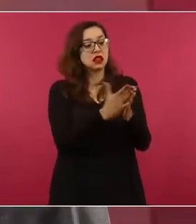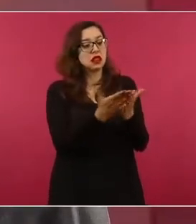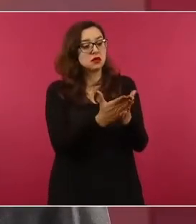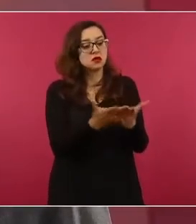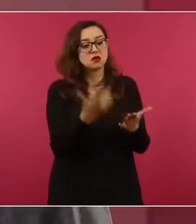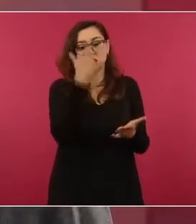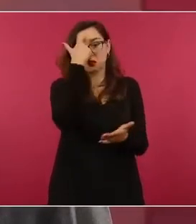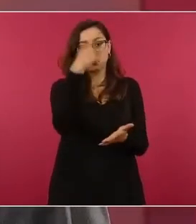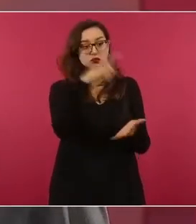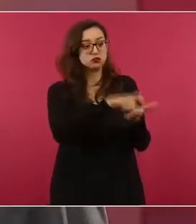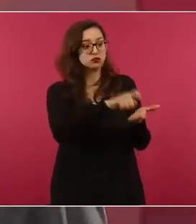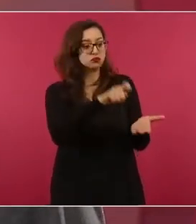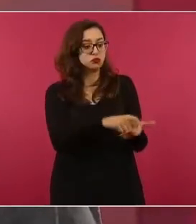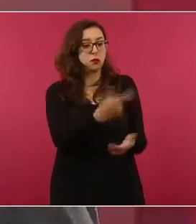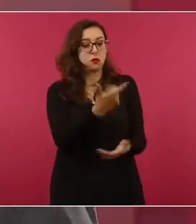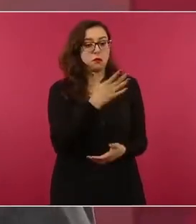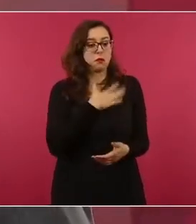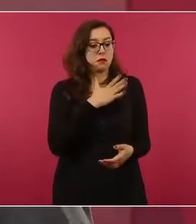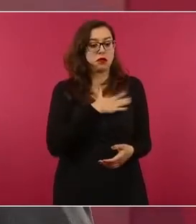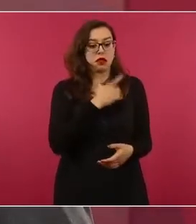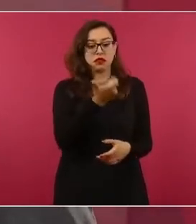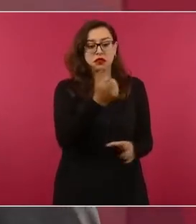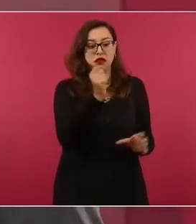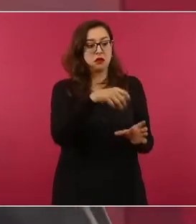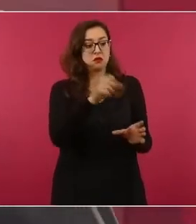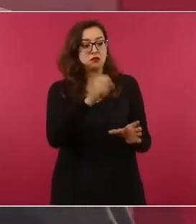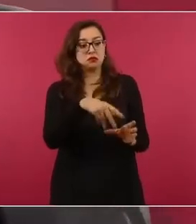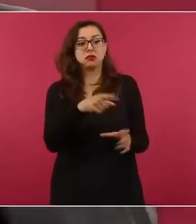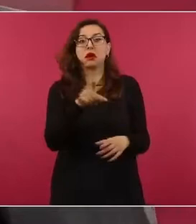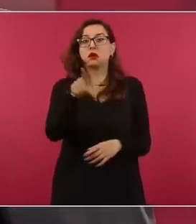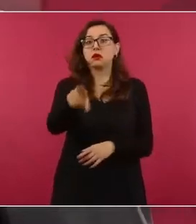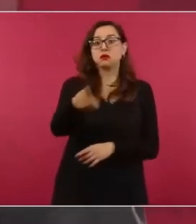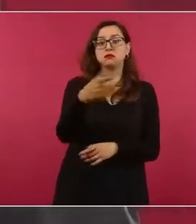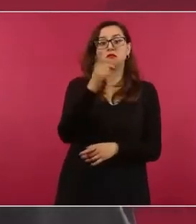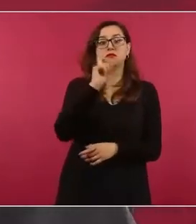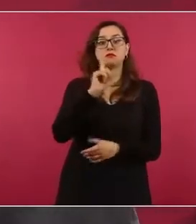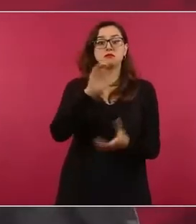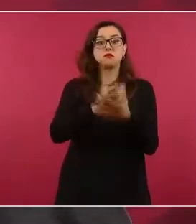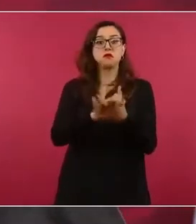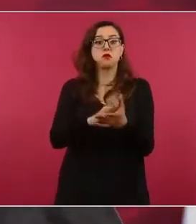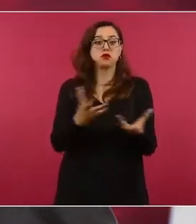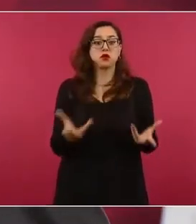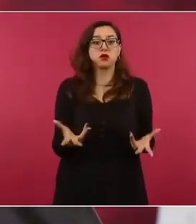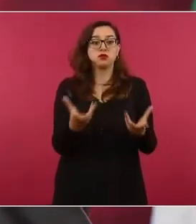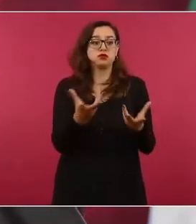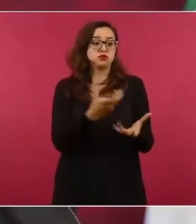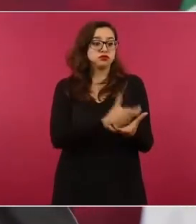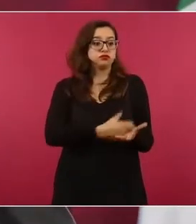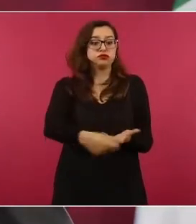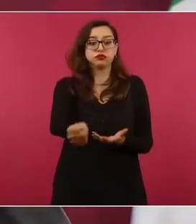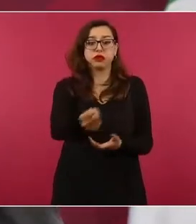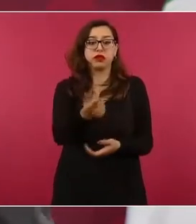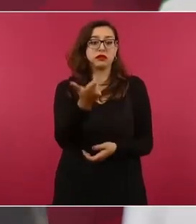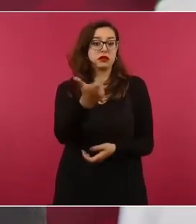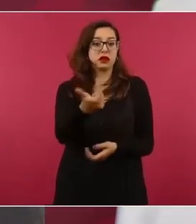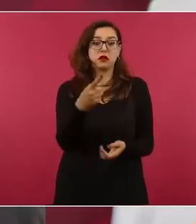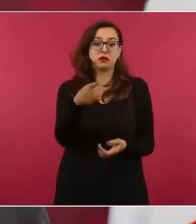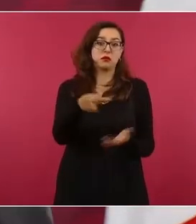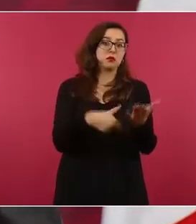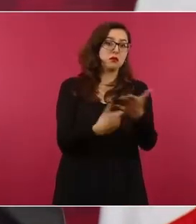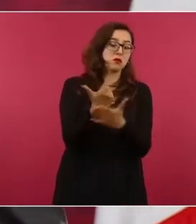tiene que ver con Beatriz, ella es la que maneja esos fondos.